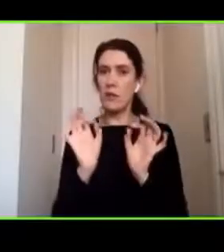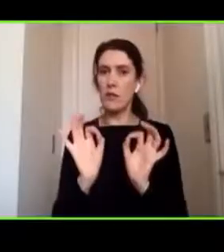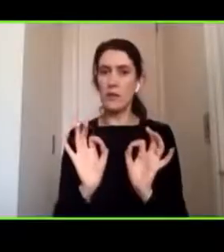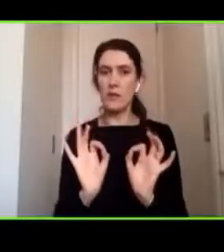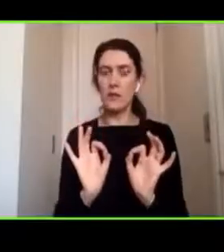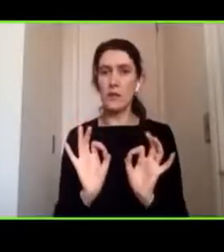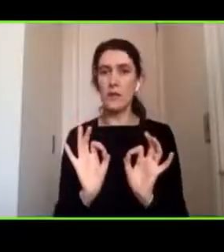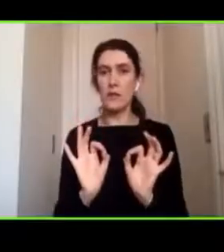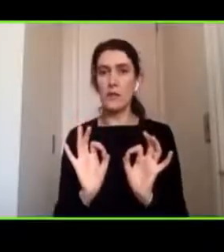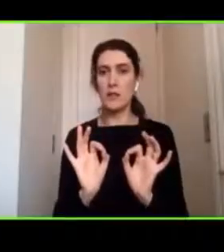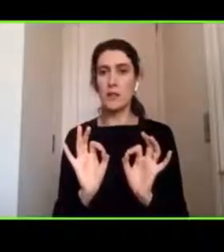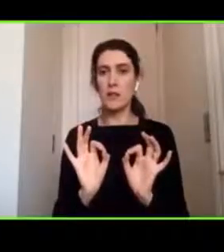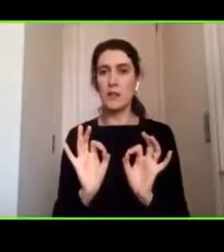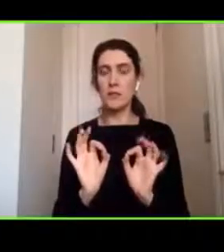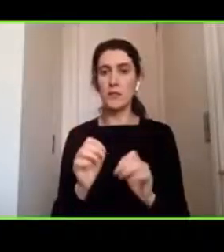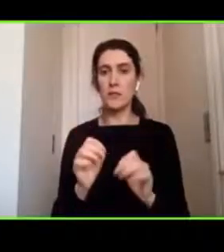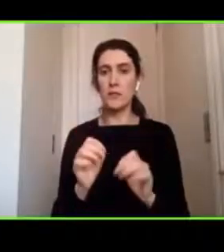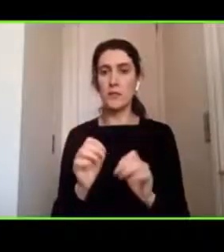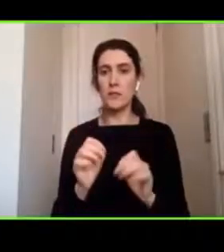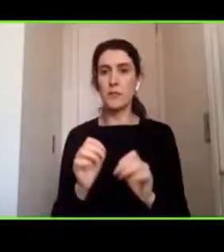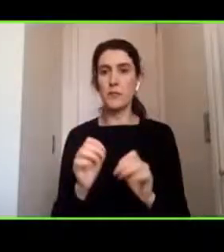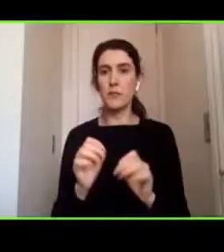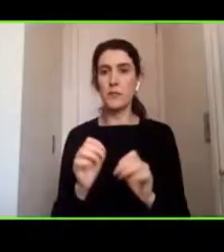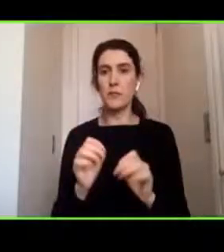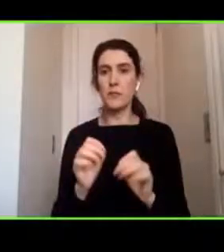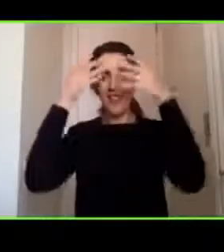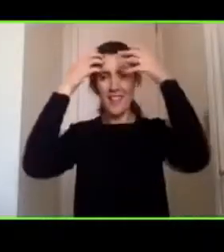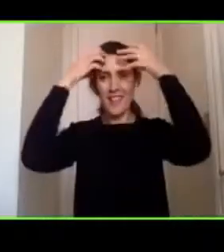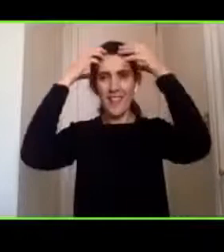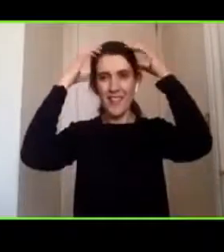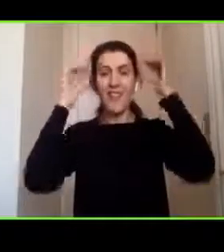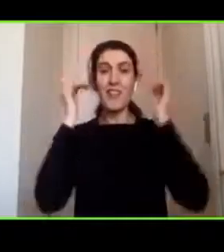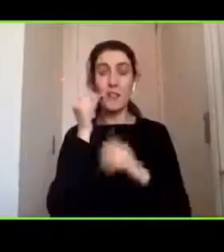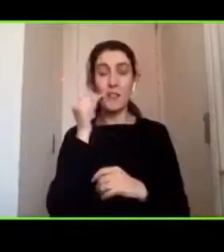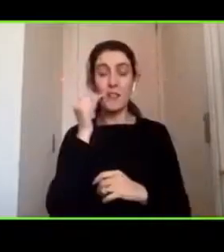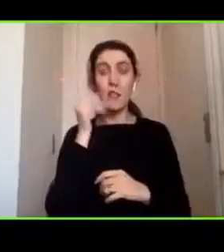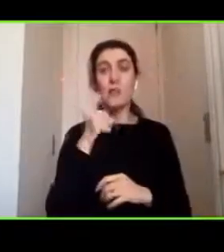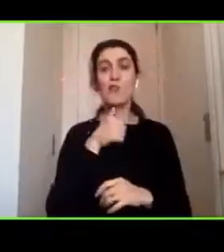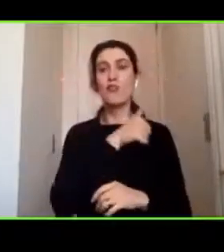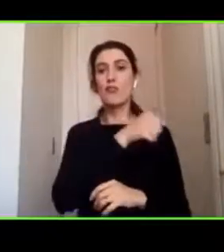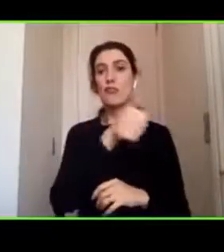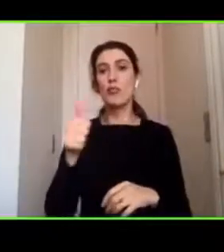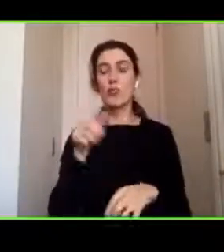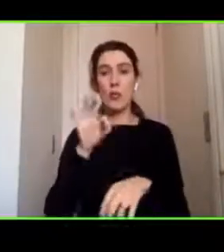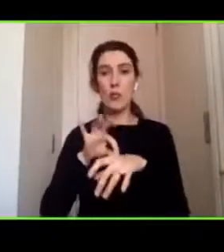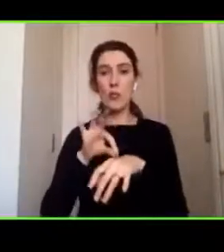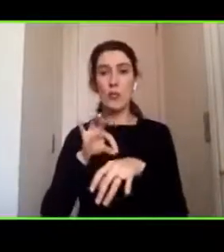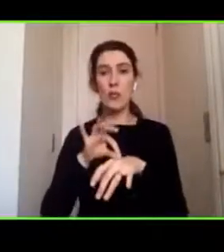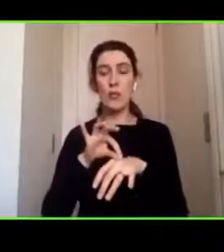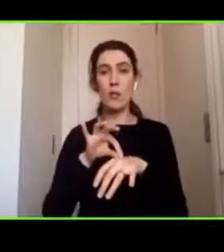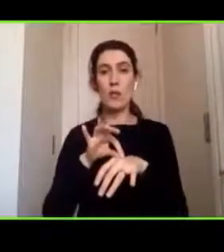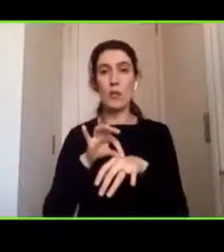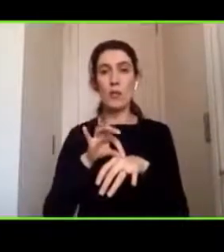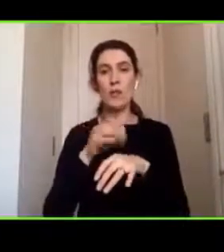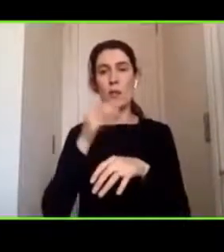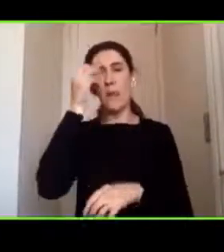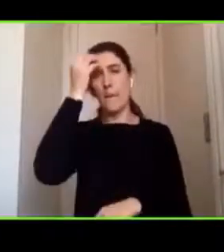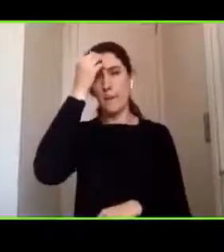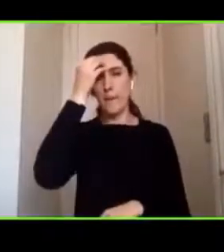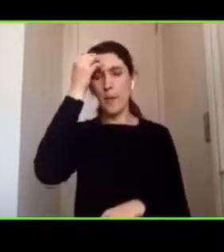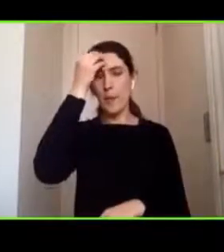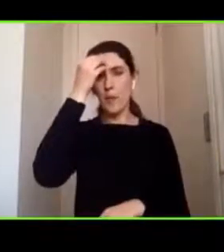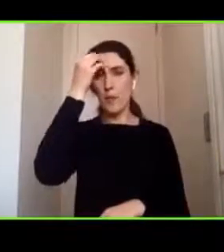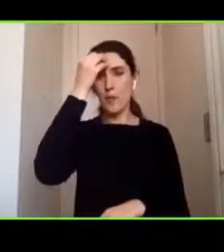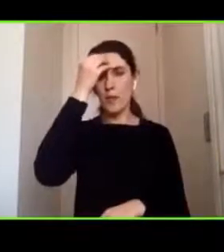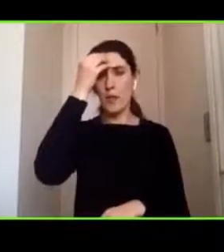Yo como neuropediatra o todos los médicos, la verdad que en particular nos preocupa mucho atender este tipo de pacientes